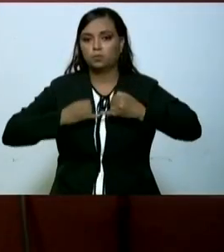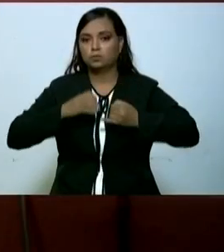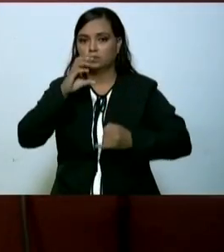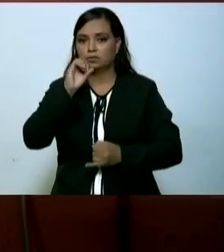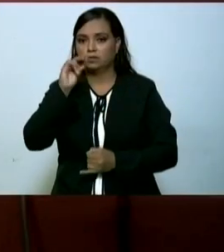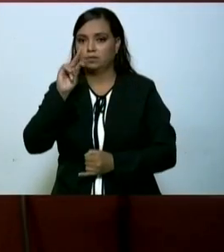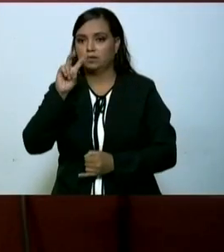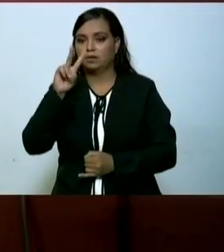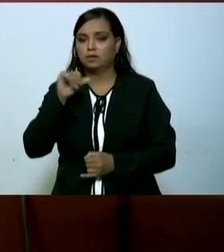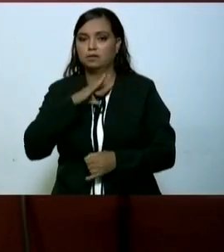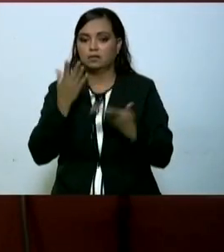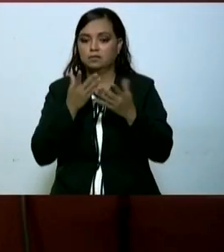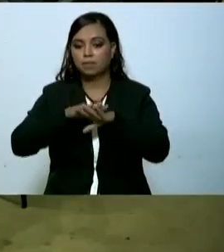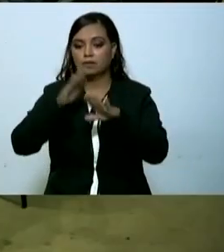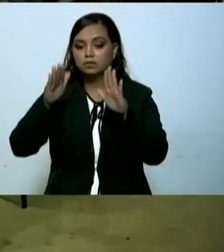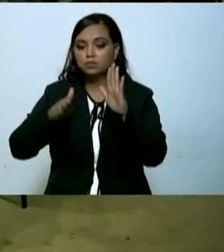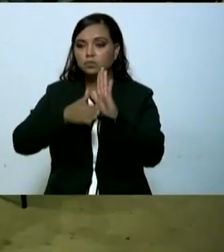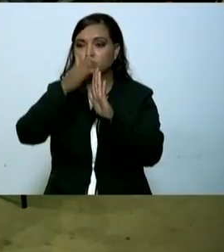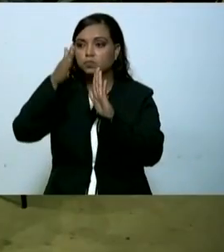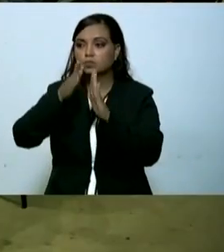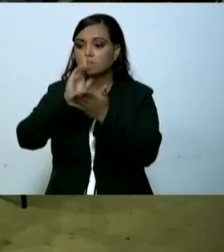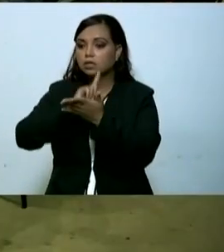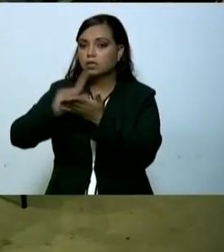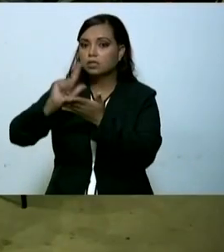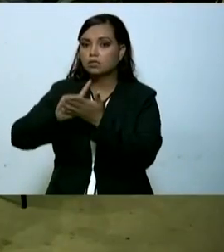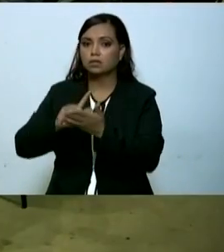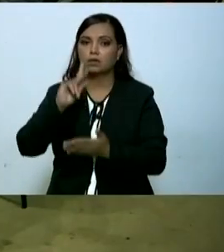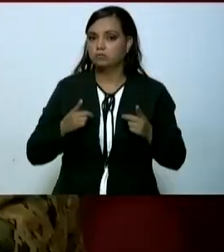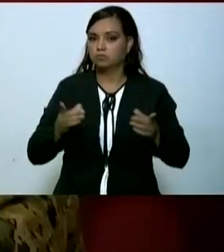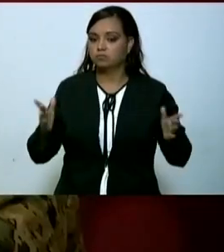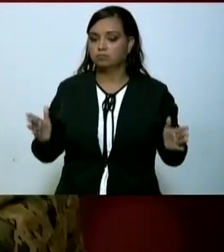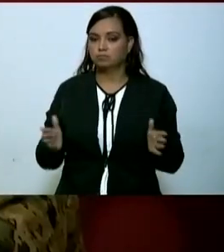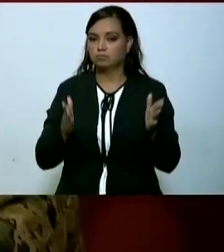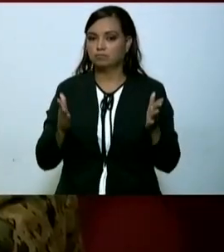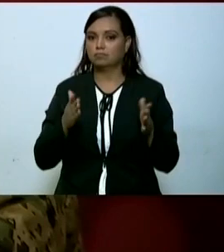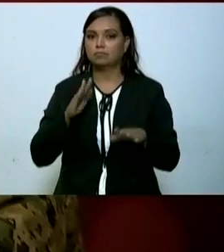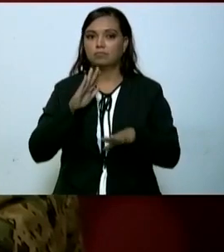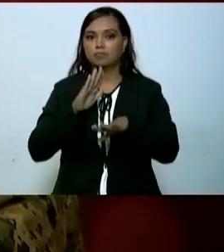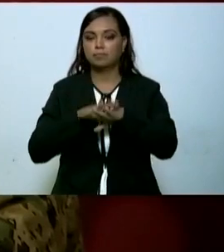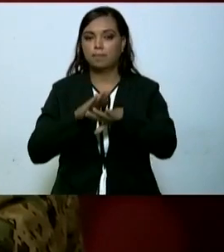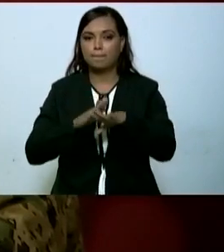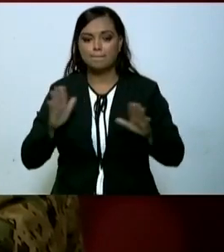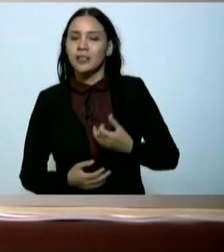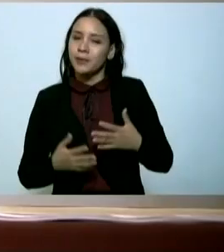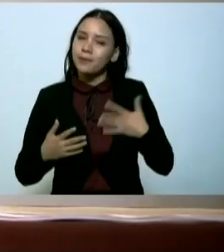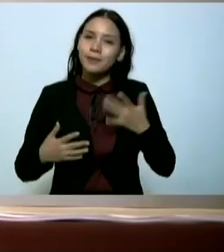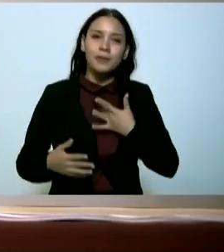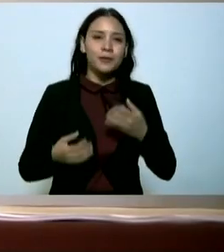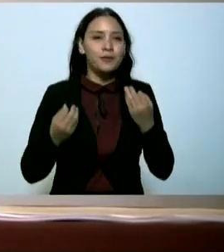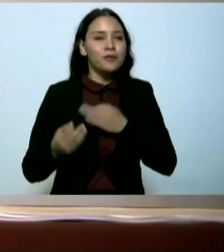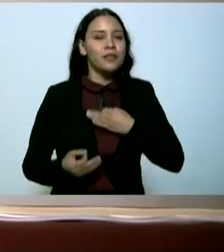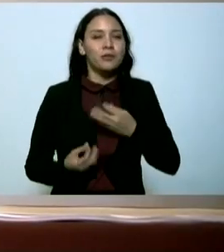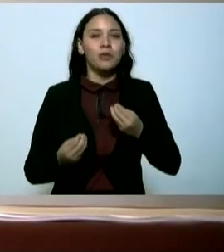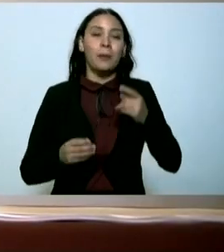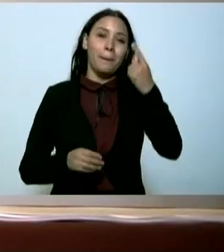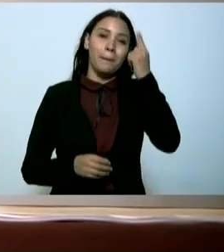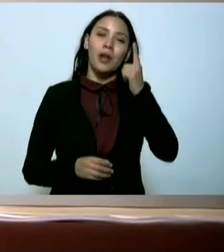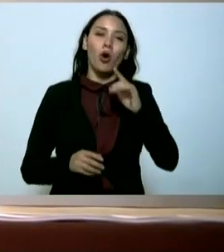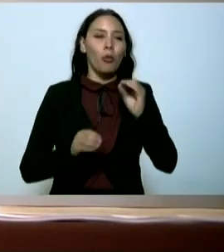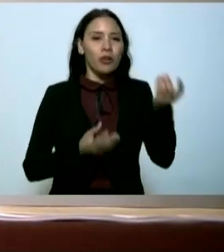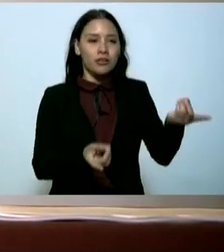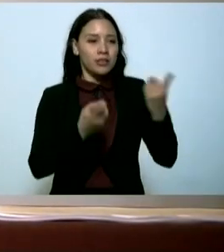de Rosa Isela Rodríguez, la secretaria de Seguridad y Protección Ciudadana. Entre otras acciones, la Sedena va a coordinar jornadas de desarme